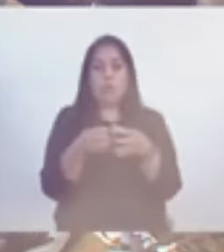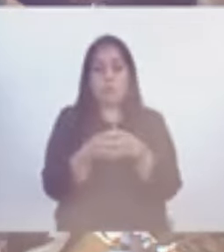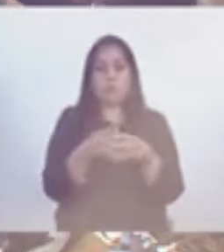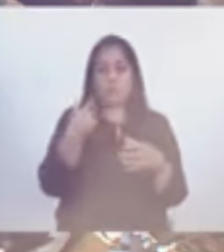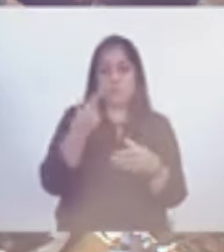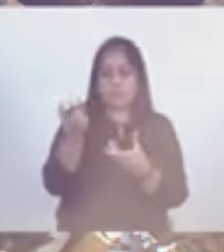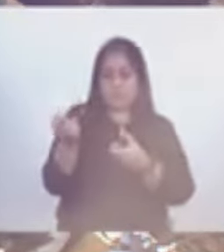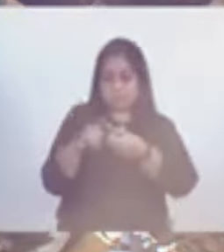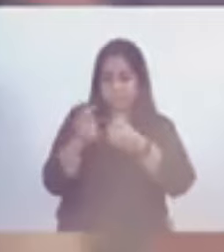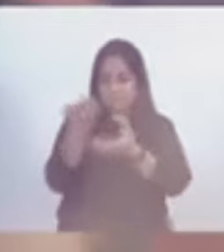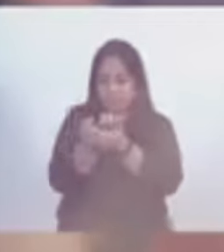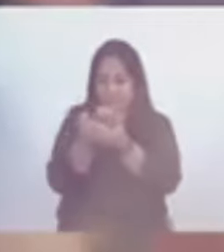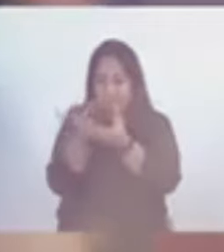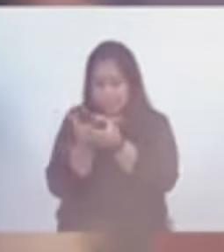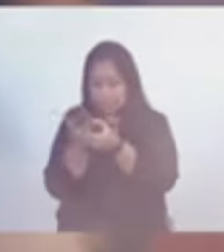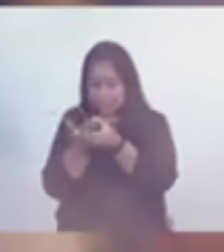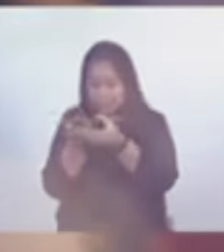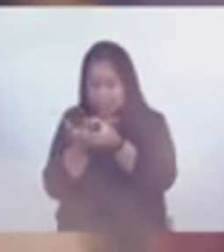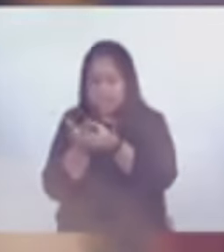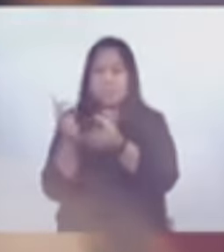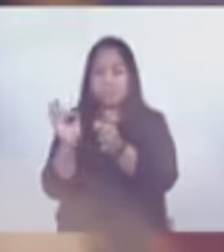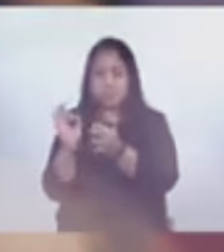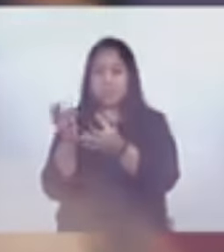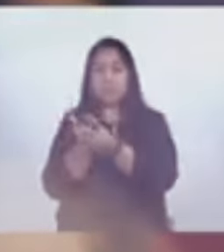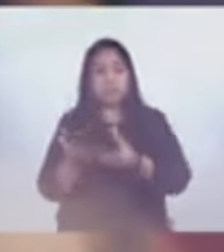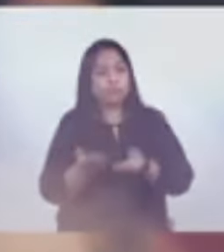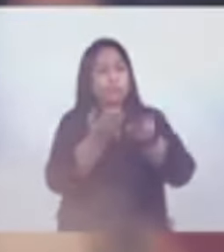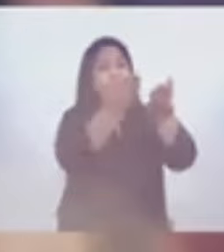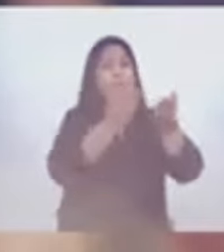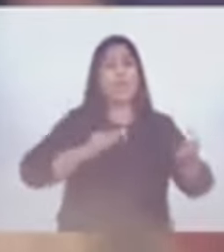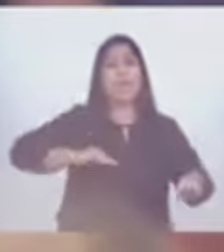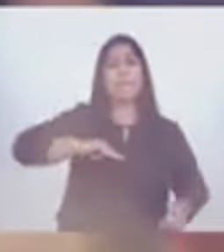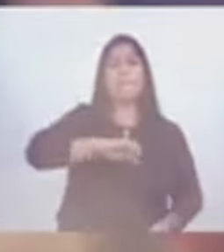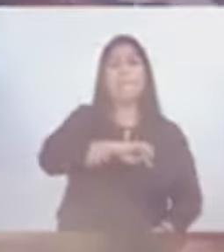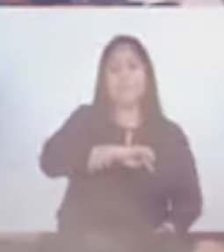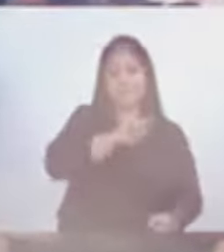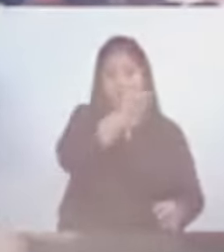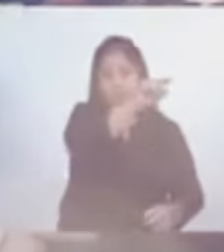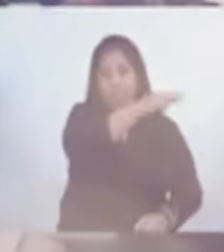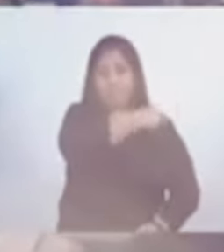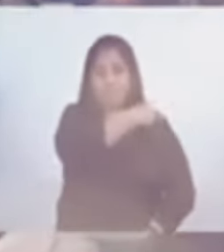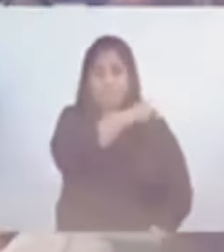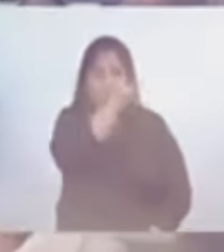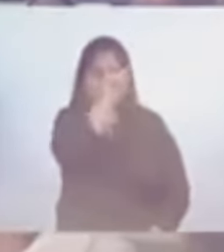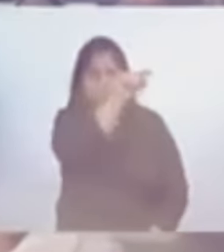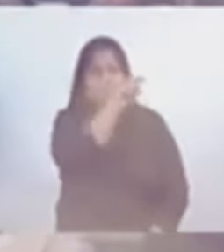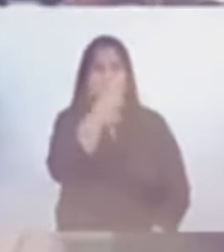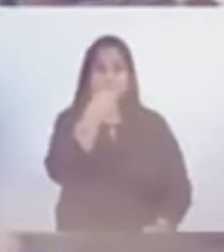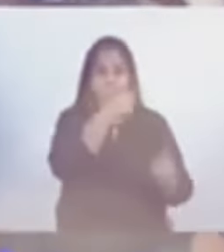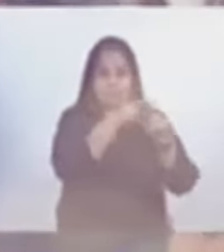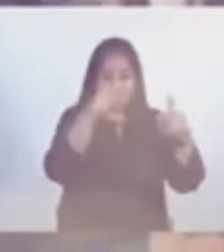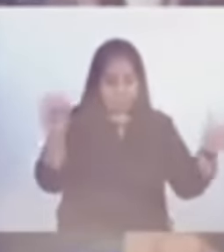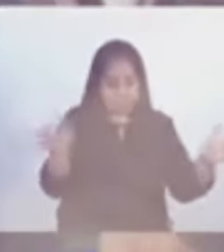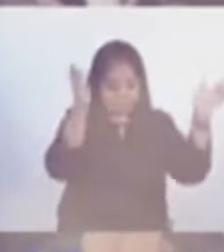reúne los elementos para una denuncia, y se los pasa al Ministerio Público. Le corresponde al Ministerio Público llevar